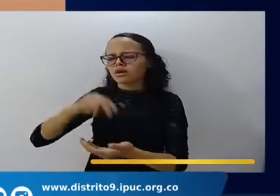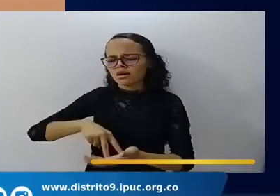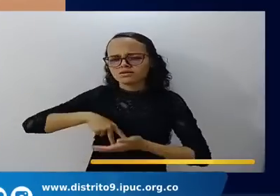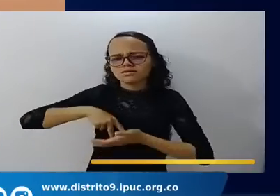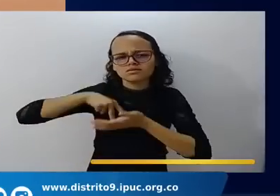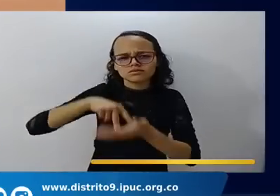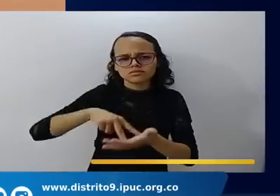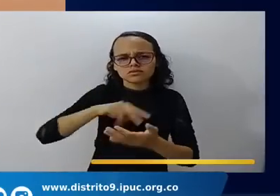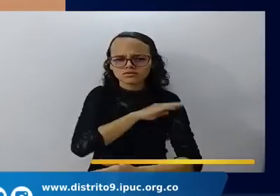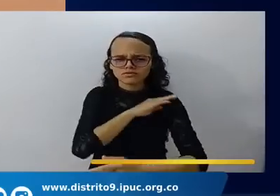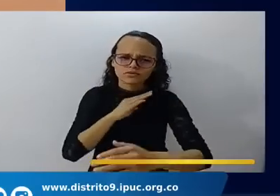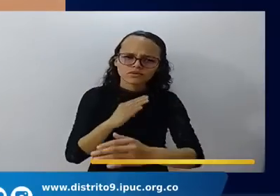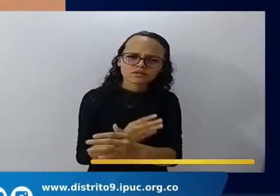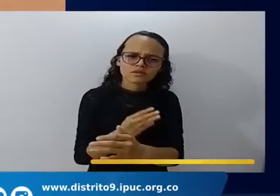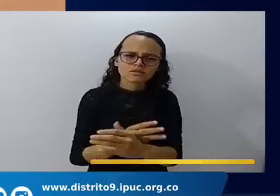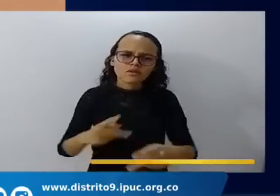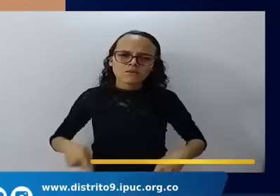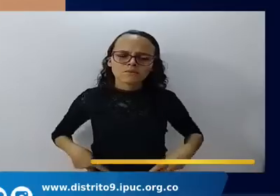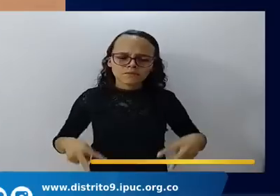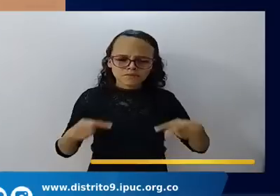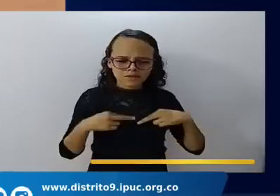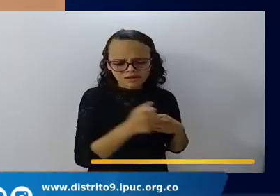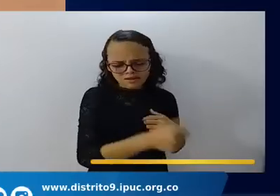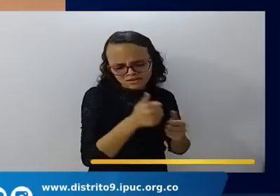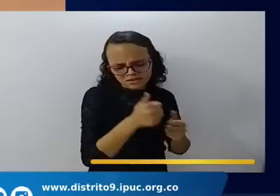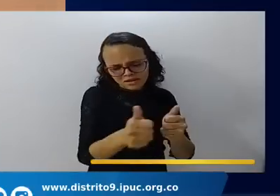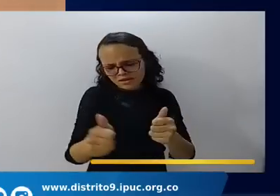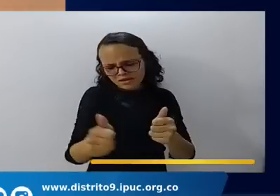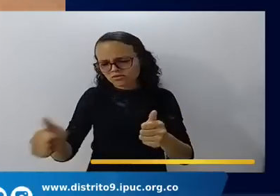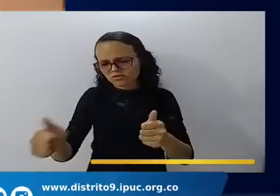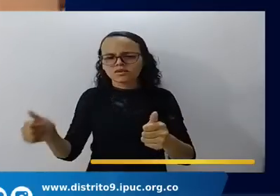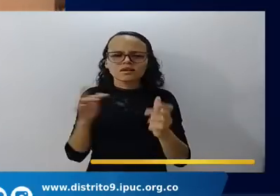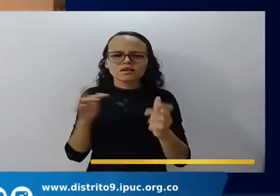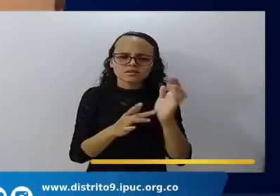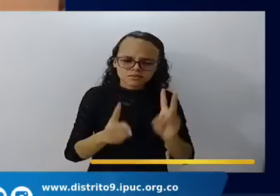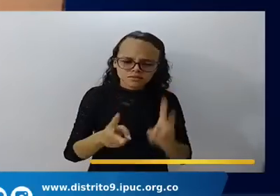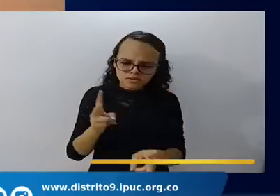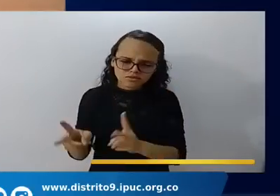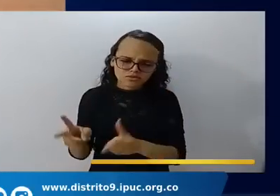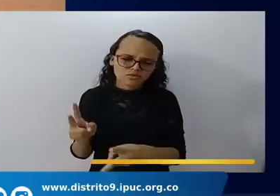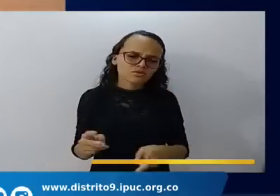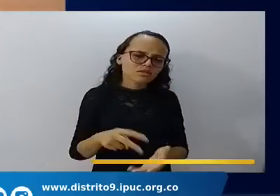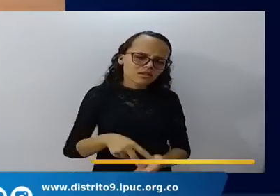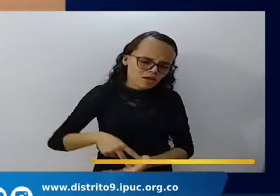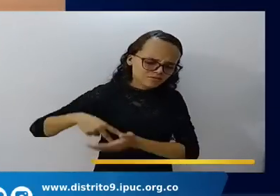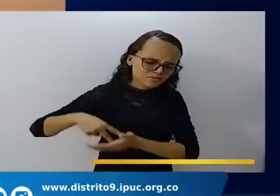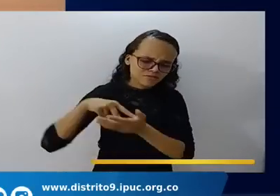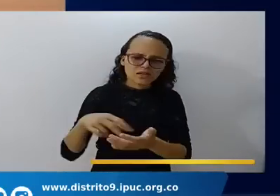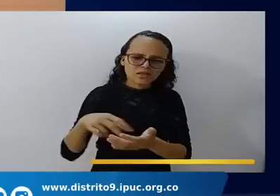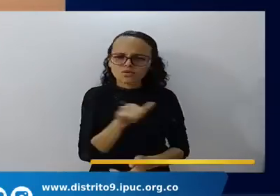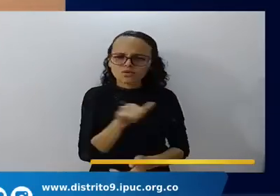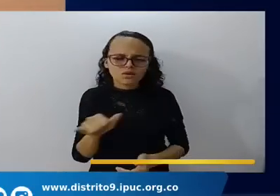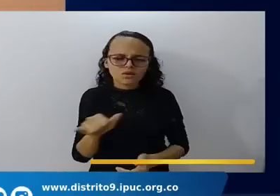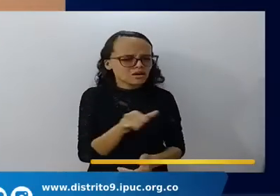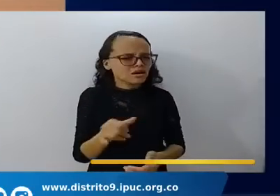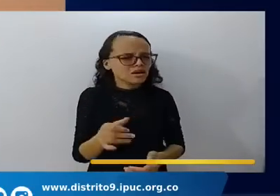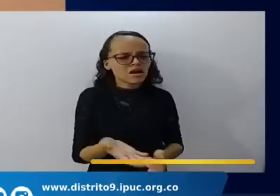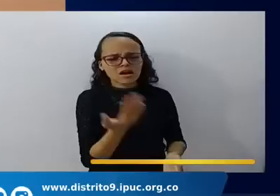la vida de tus hijos porque se sostuvo como viendo